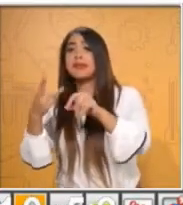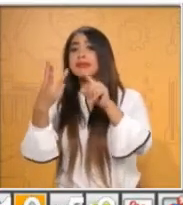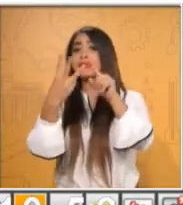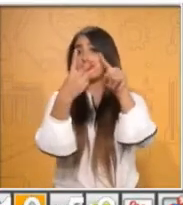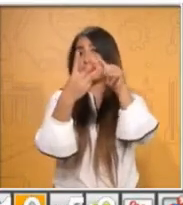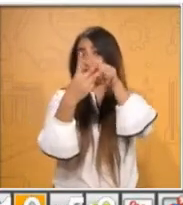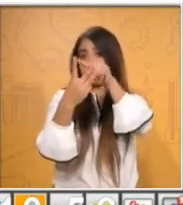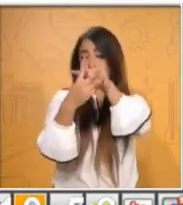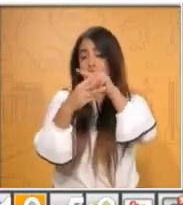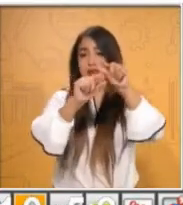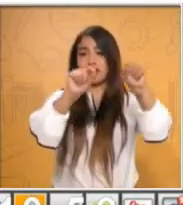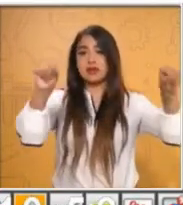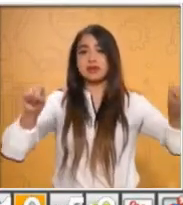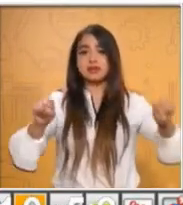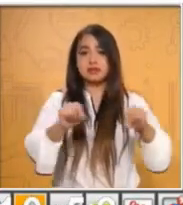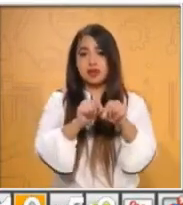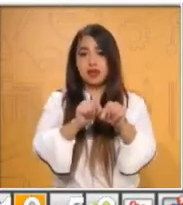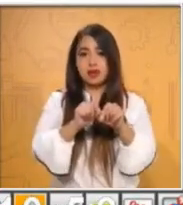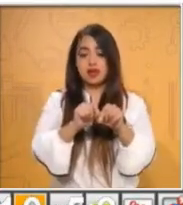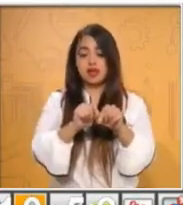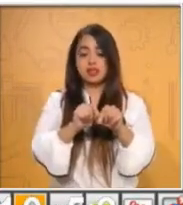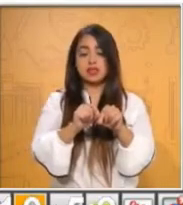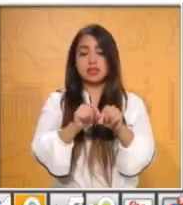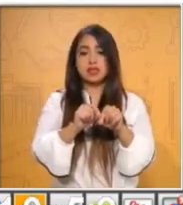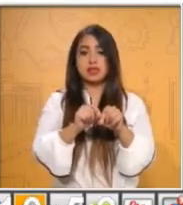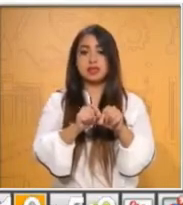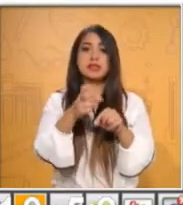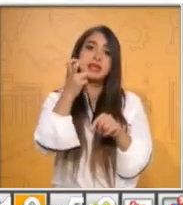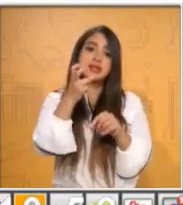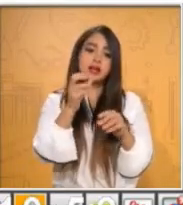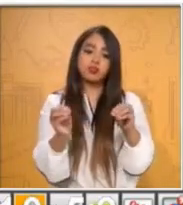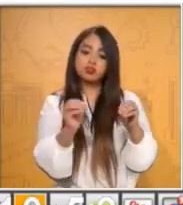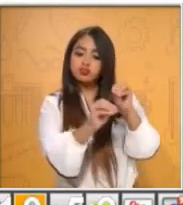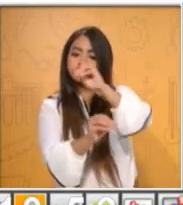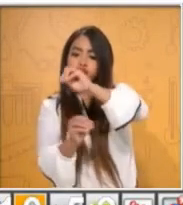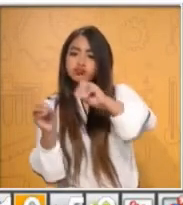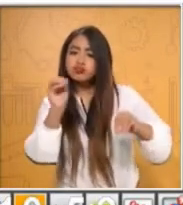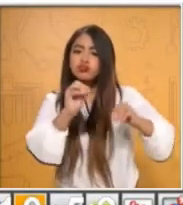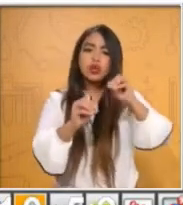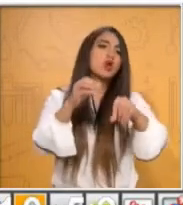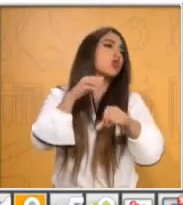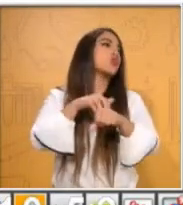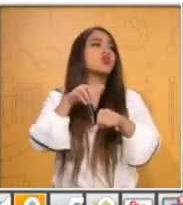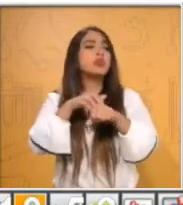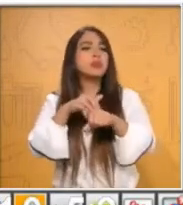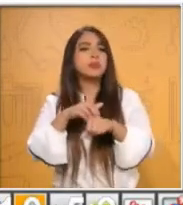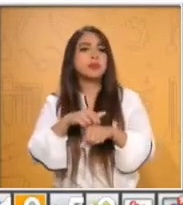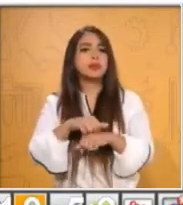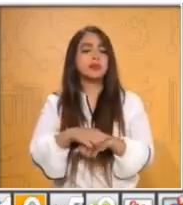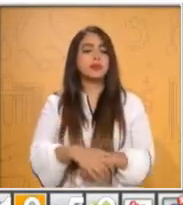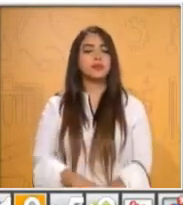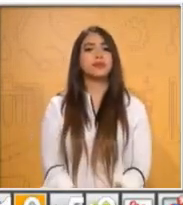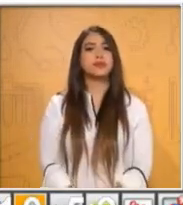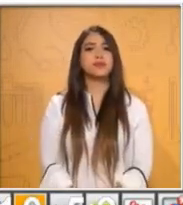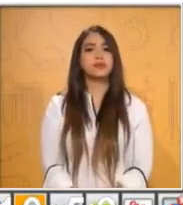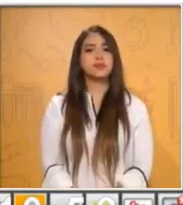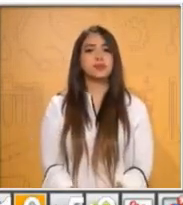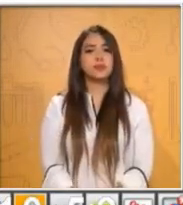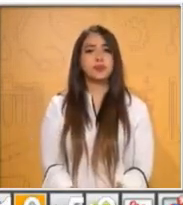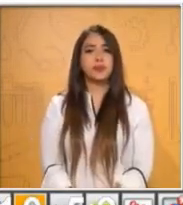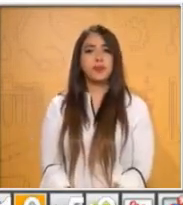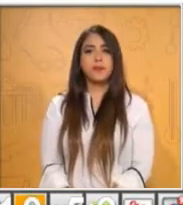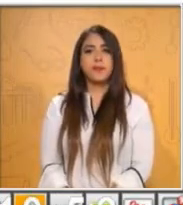un número con ellos. Vas a colocar tres tarjetas, elige tres tarjetas y vamos a formar el número. Siguiente,